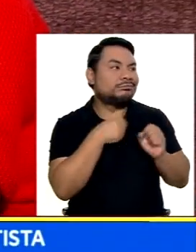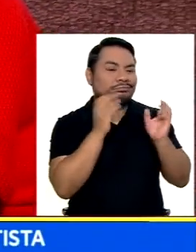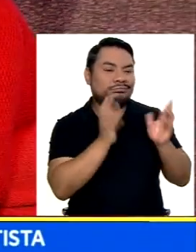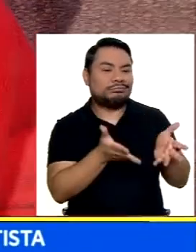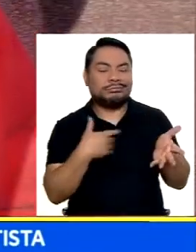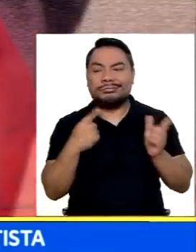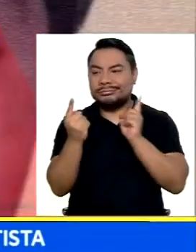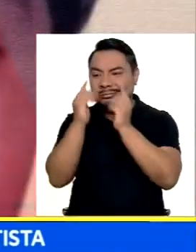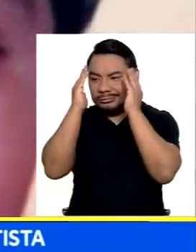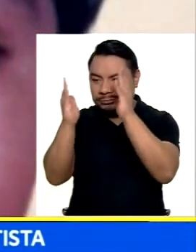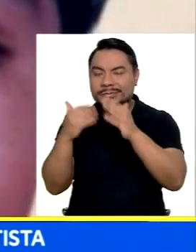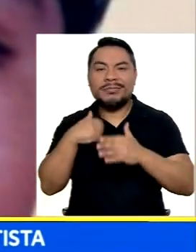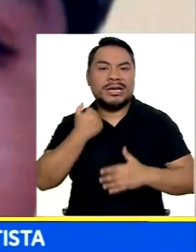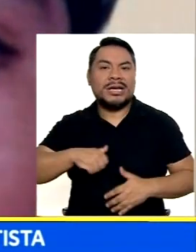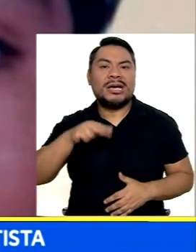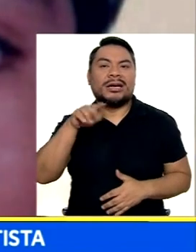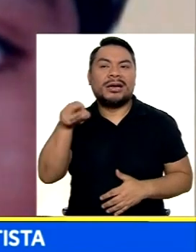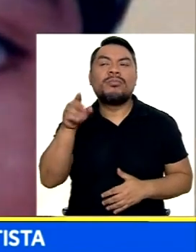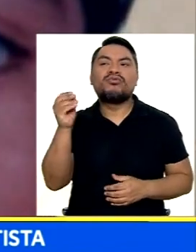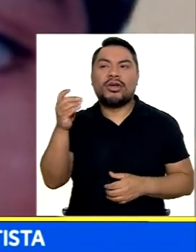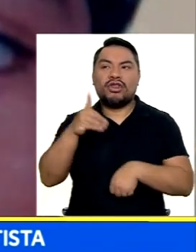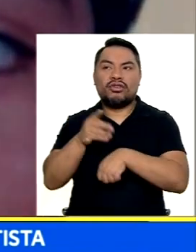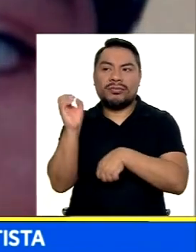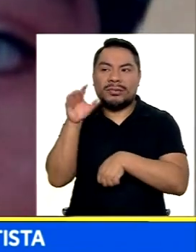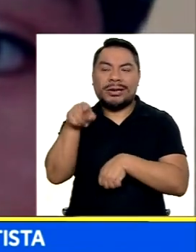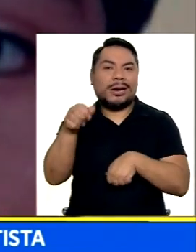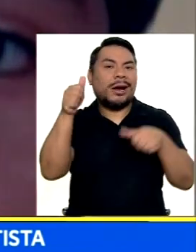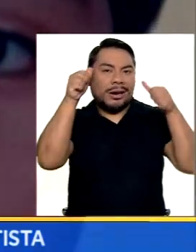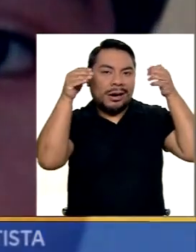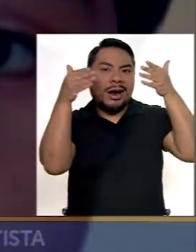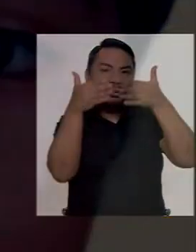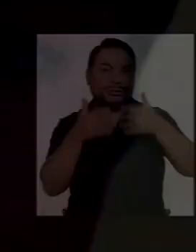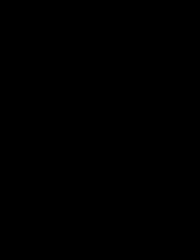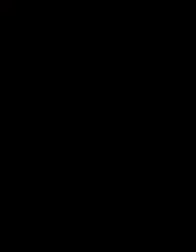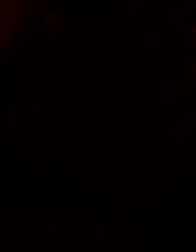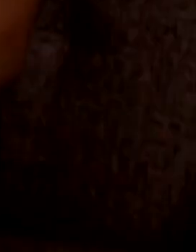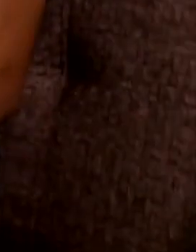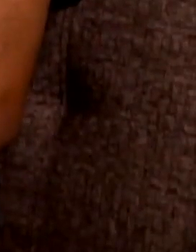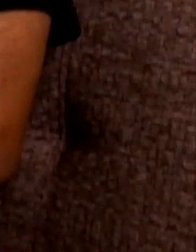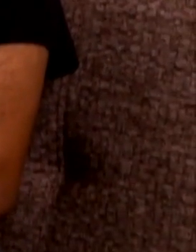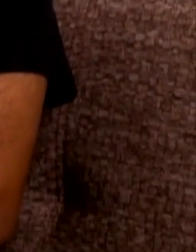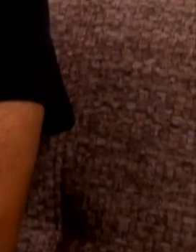dedicarme a Ángel Ya que fui diagnosticado Con el espectro autista